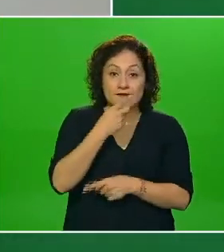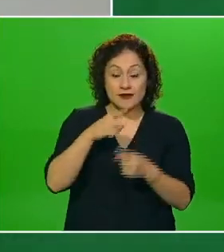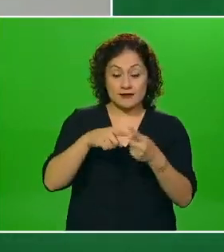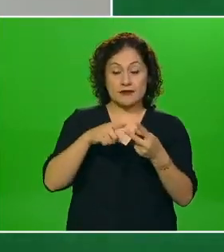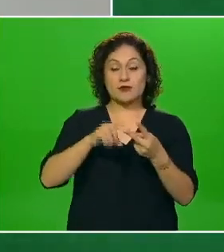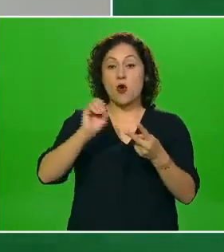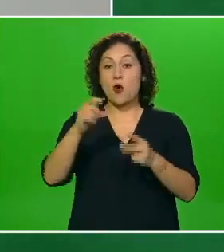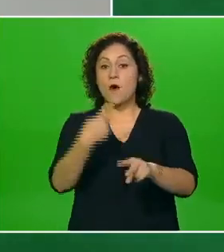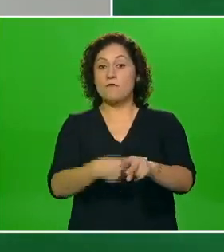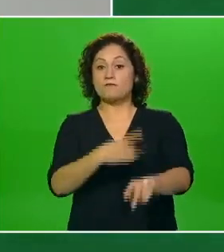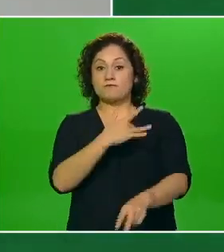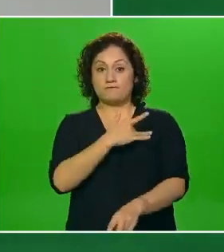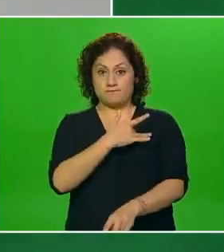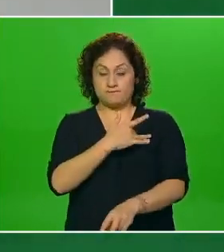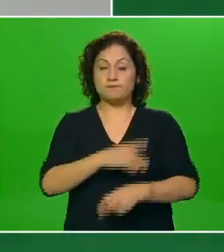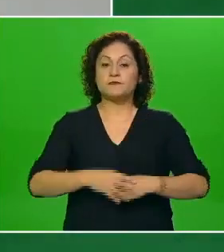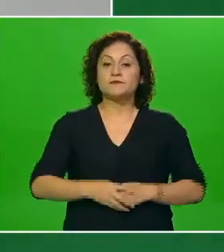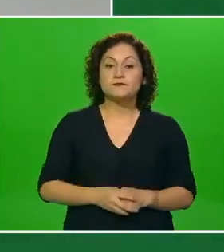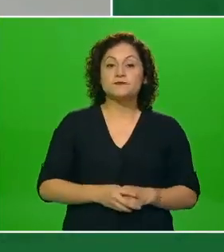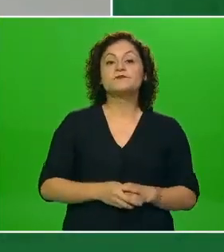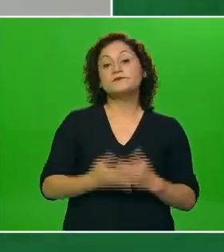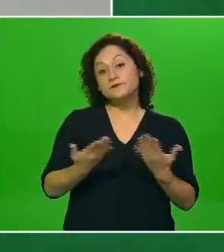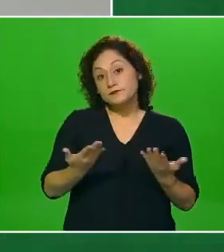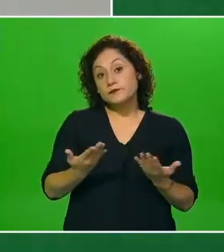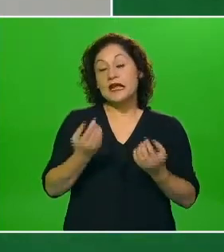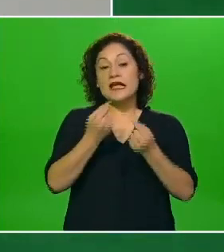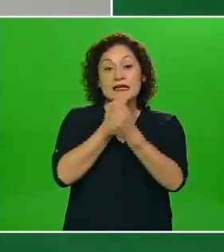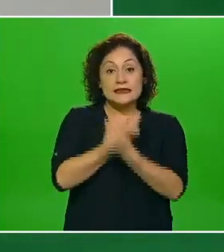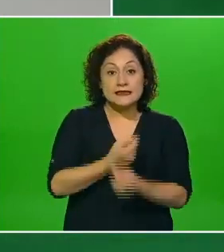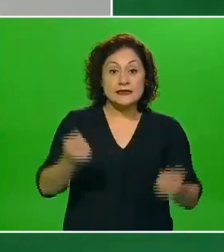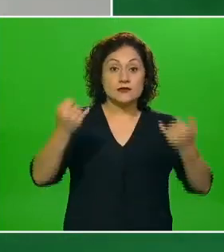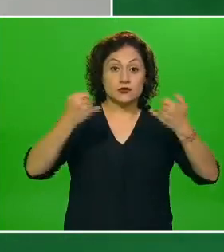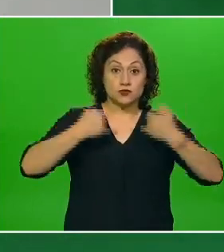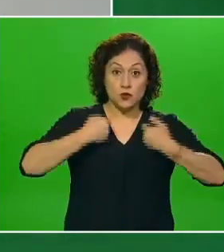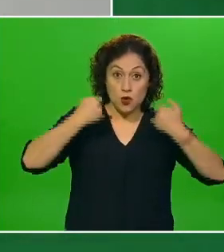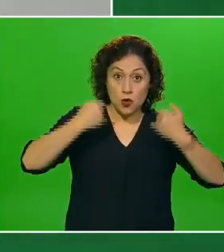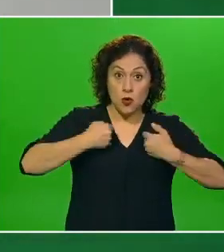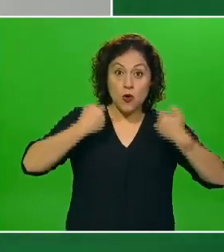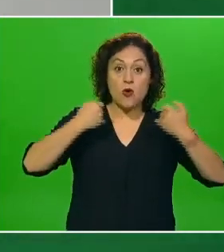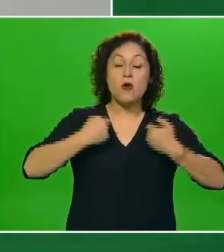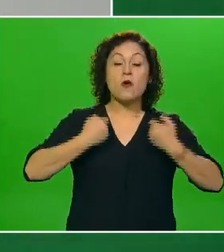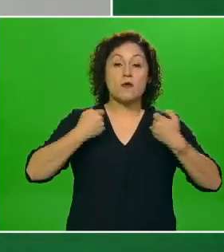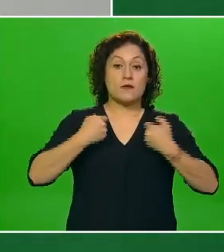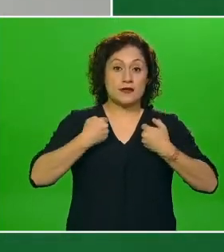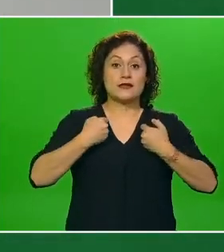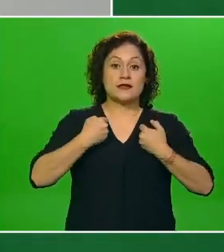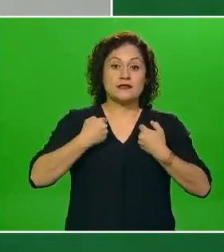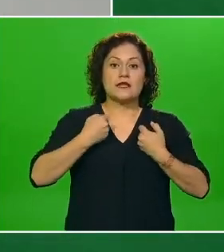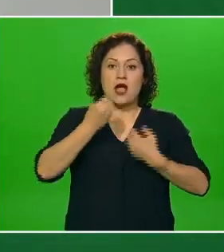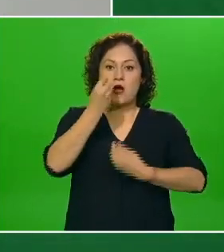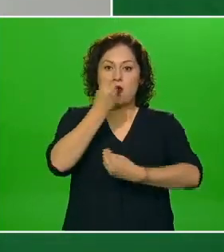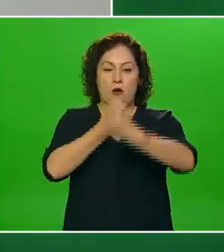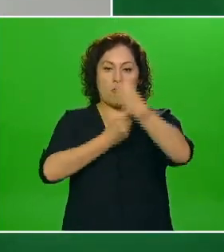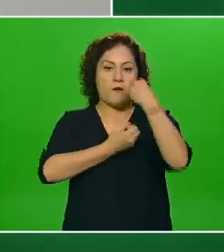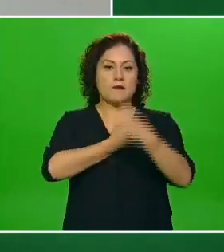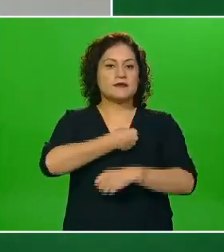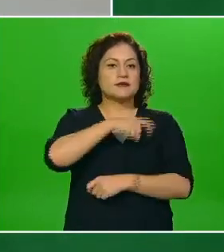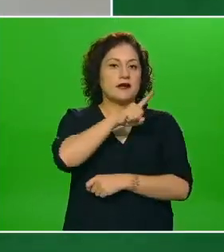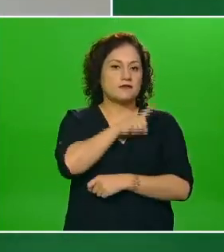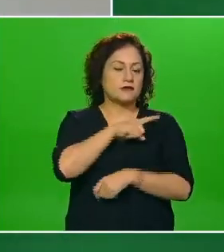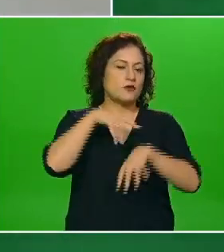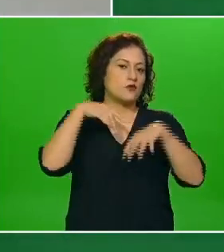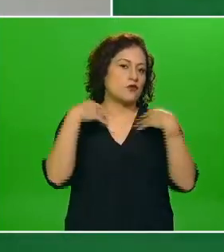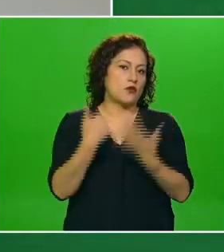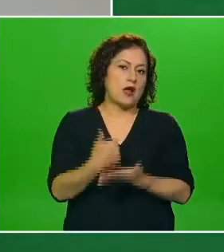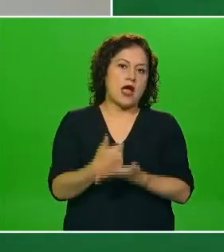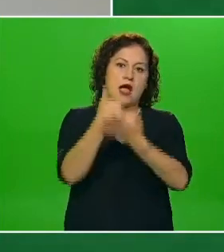corazón en el caso de niños niñas y adolescentes además una alimentación saludable puede brindar una mayor